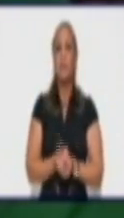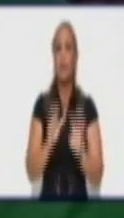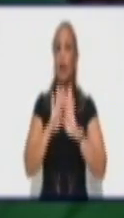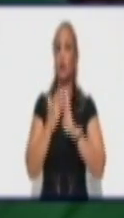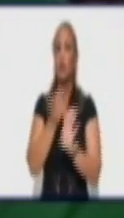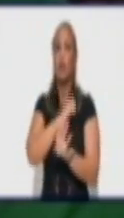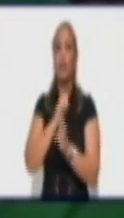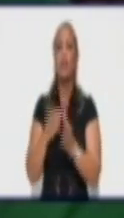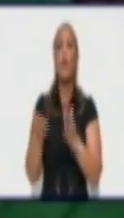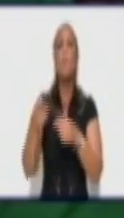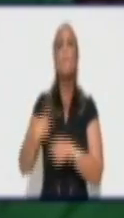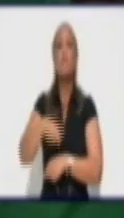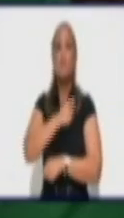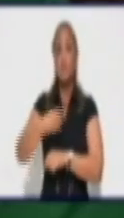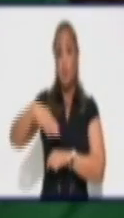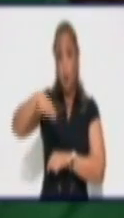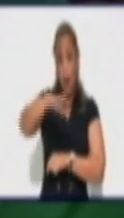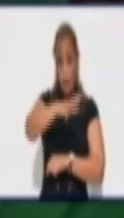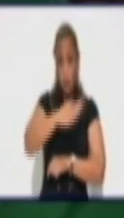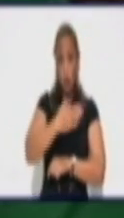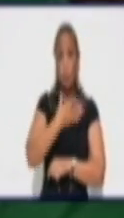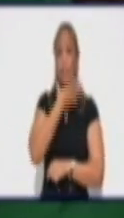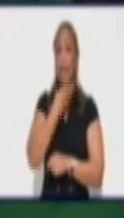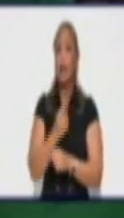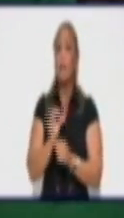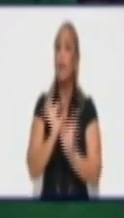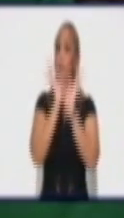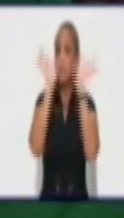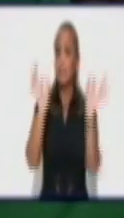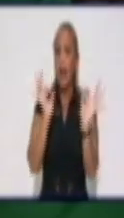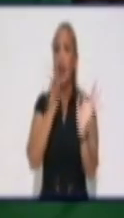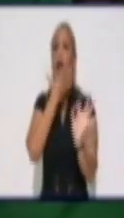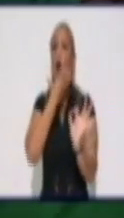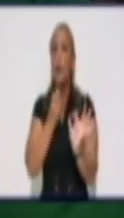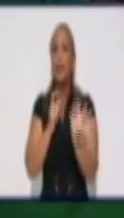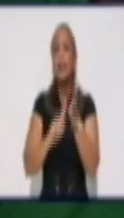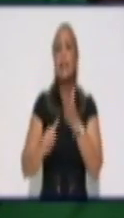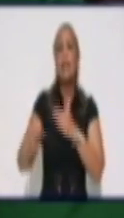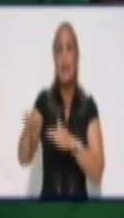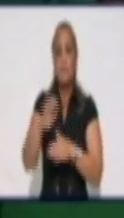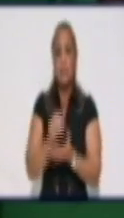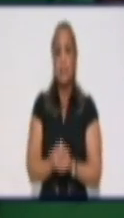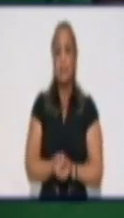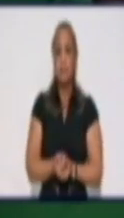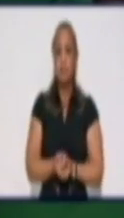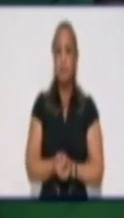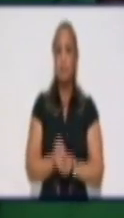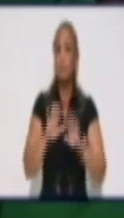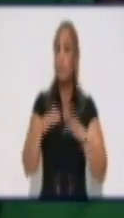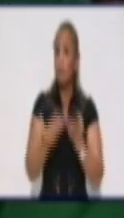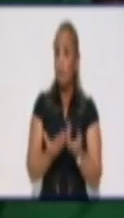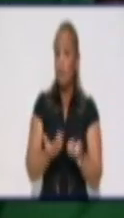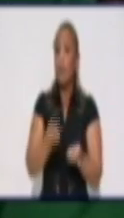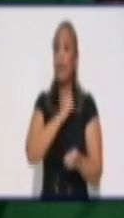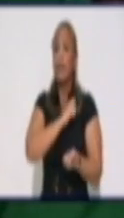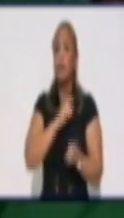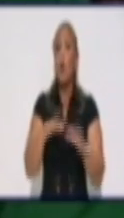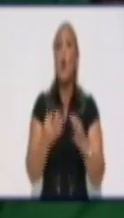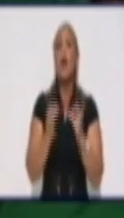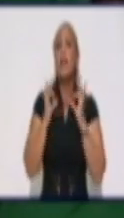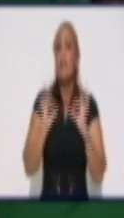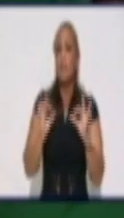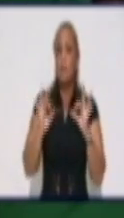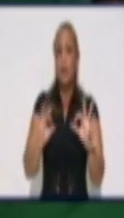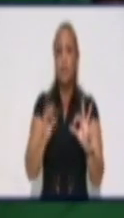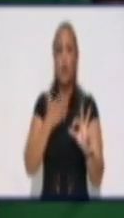pueblo de Granma, y en especial a los jóvenes granmenses. Yo creo que desde el punto de vista también los jóvenes estuvimos reafirmando nuestra